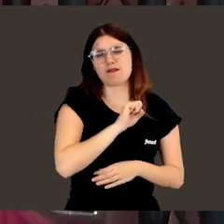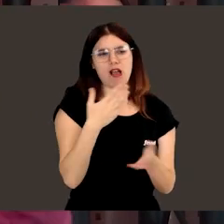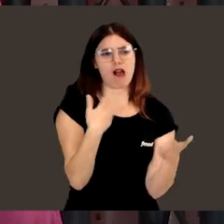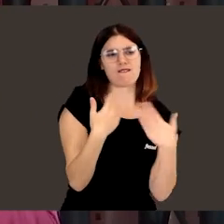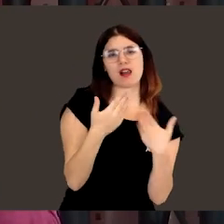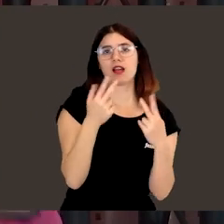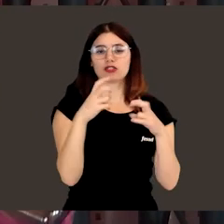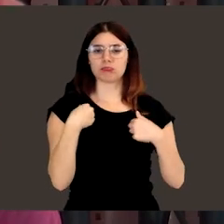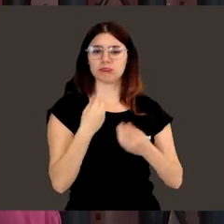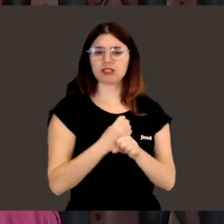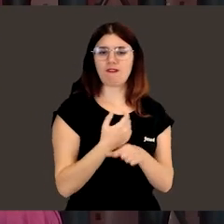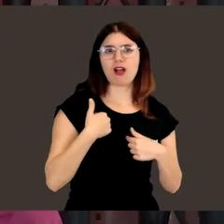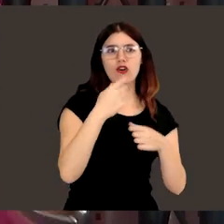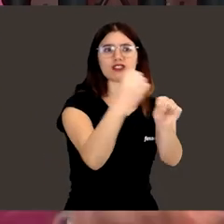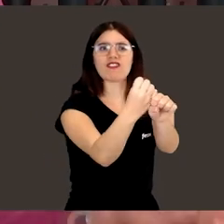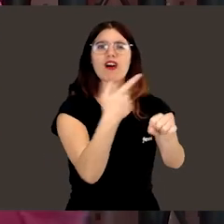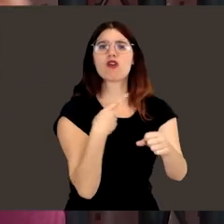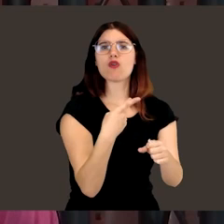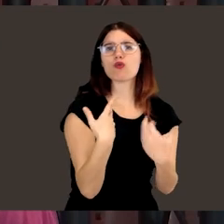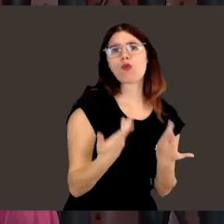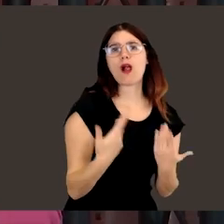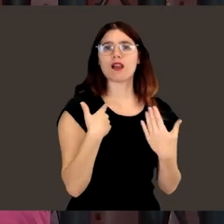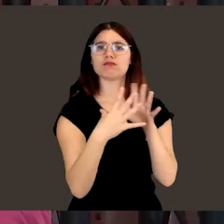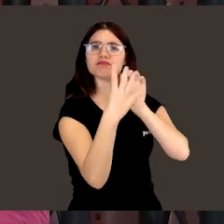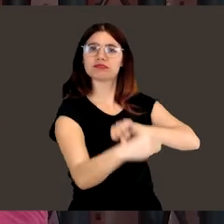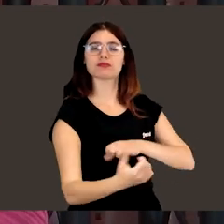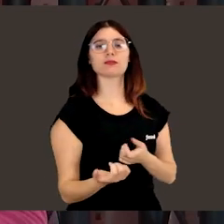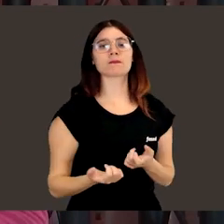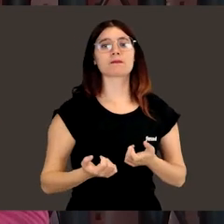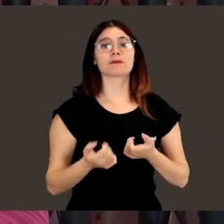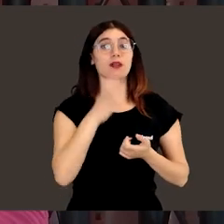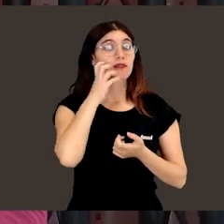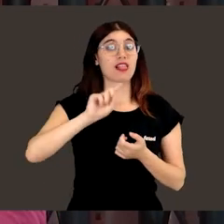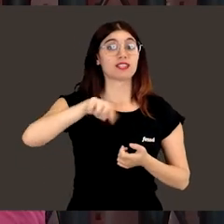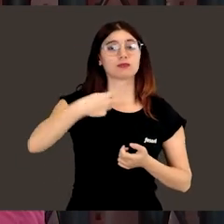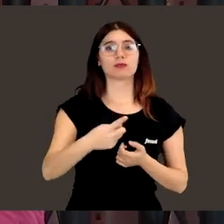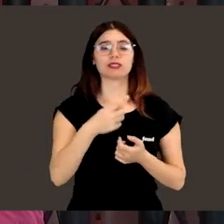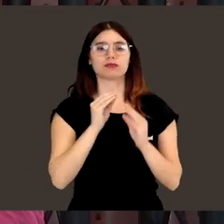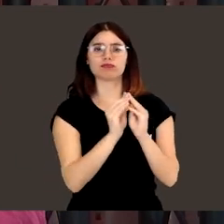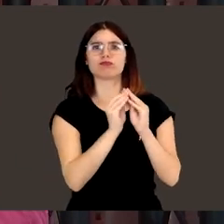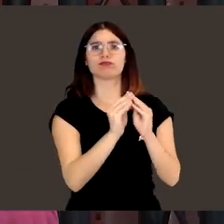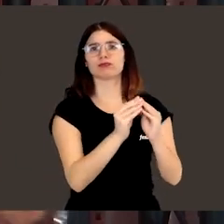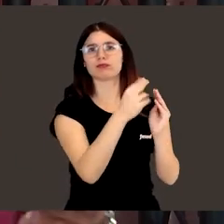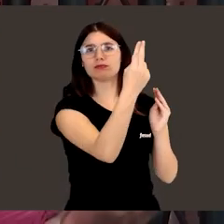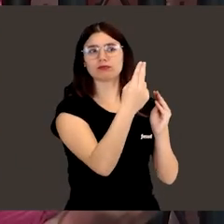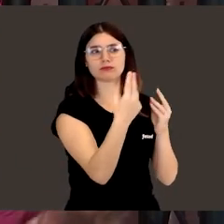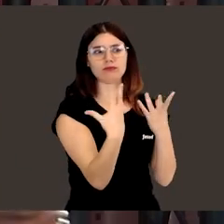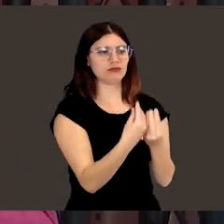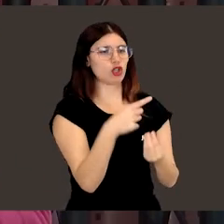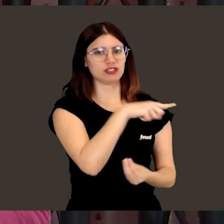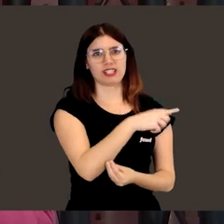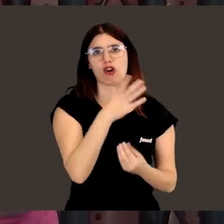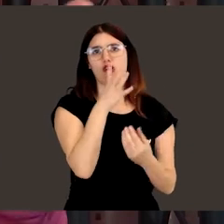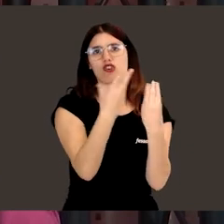la que estuvimos hablando de lo que yo hacía, lo que ella hacía, y poniéndonos de acuerdo. Después ha sido toda la elaboración